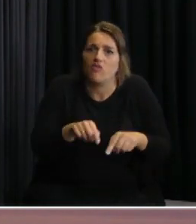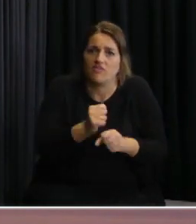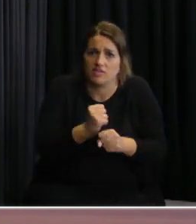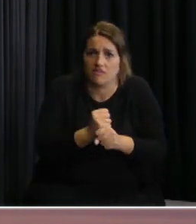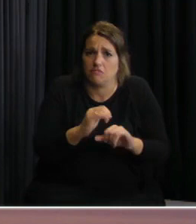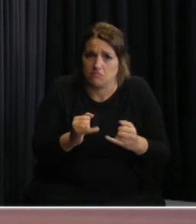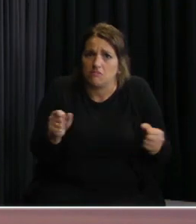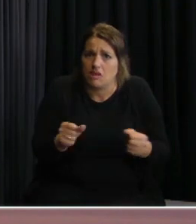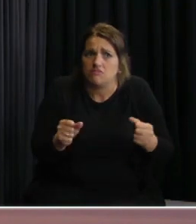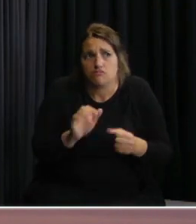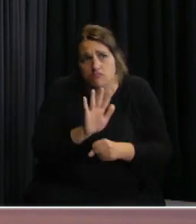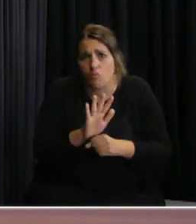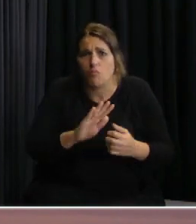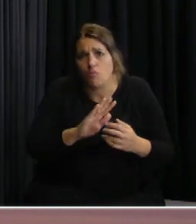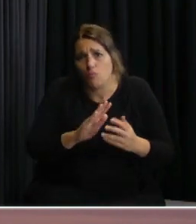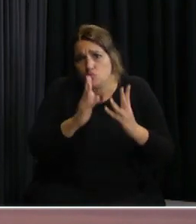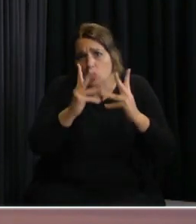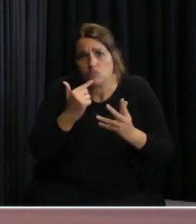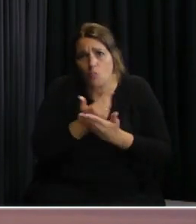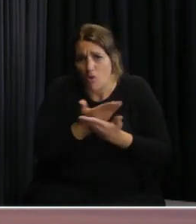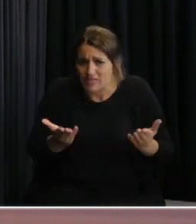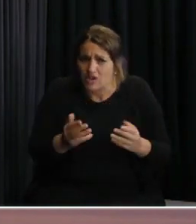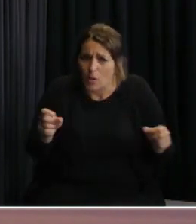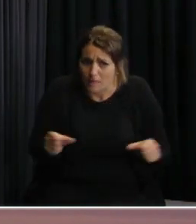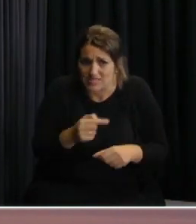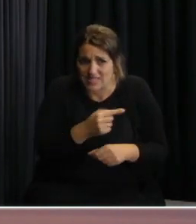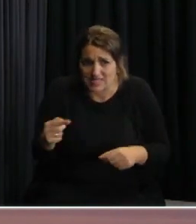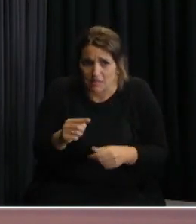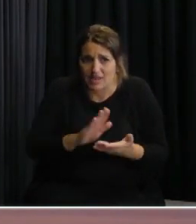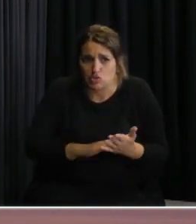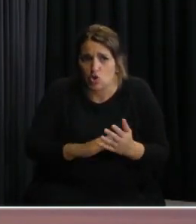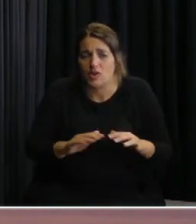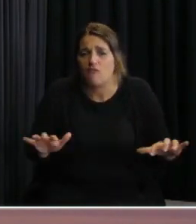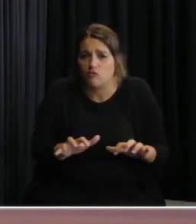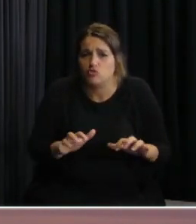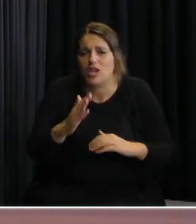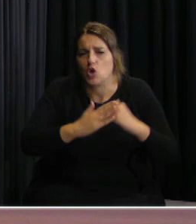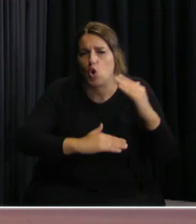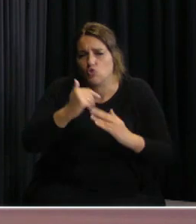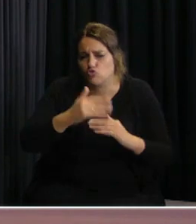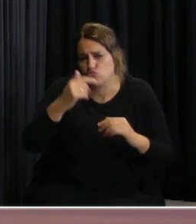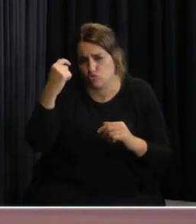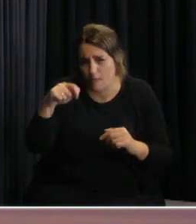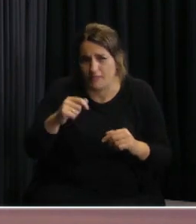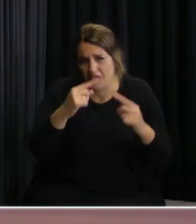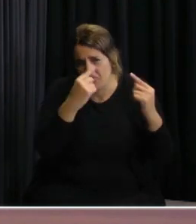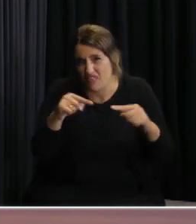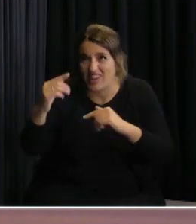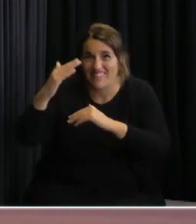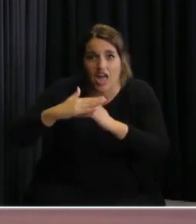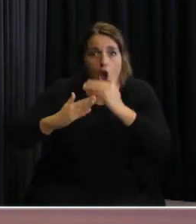diseña y esta semana se va a hacer un muestreo aleatorio en el personal de la construcción en varias obras